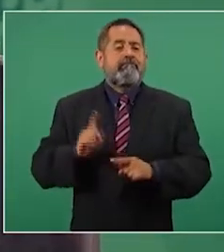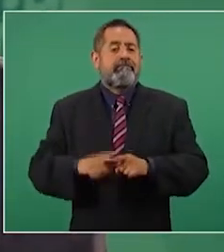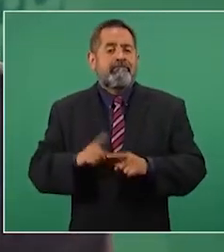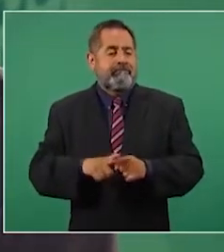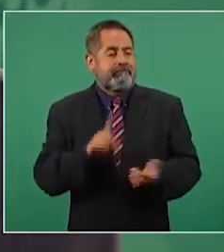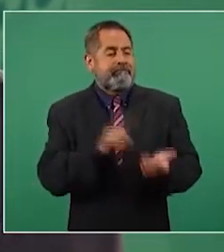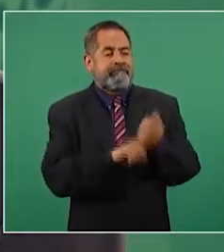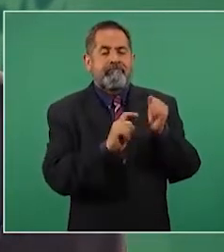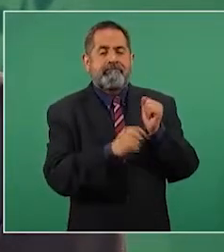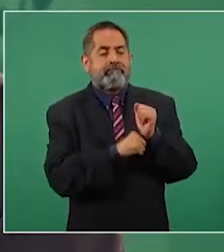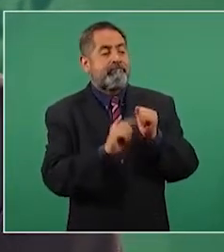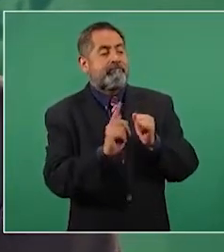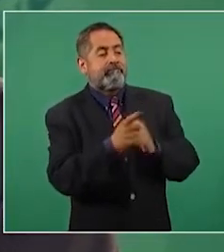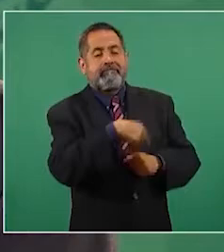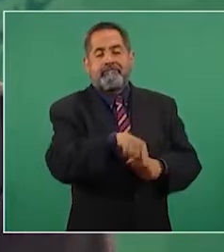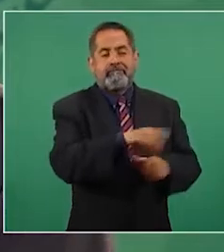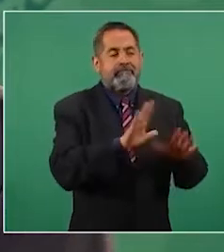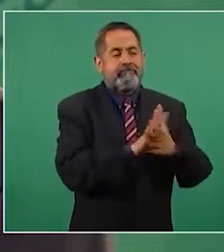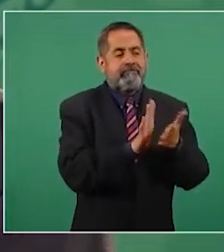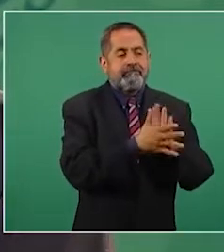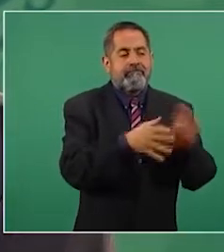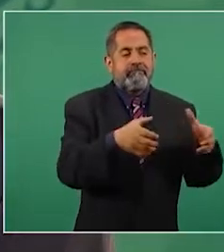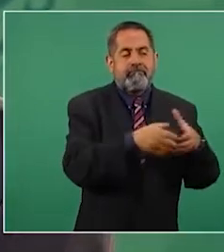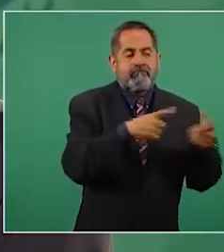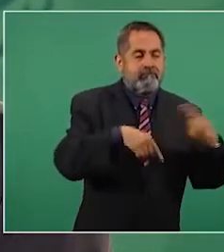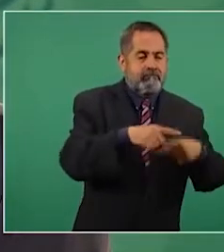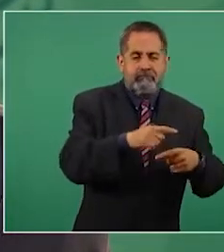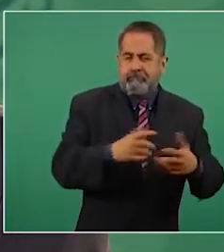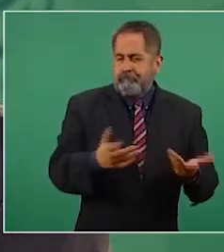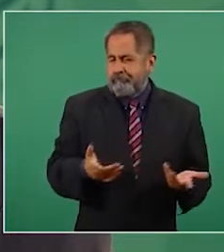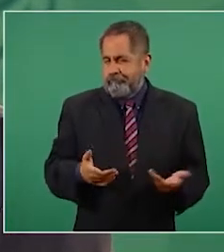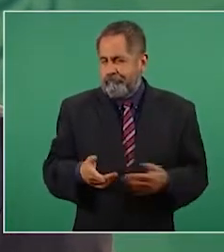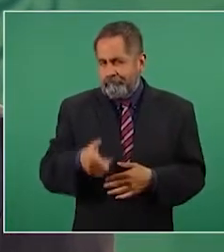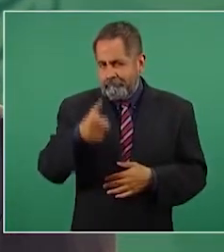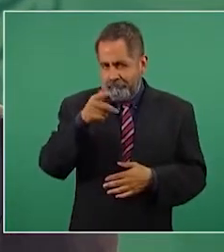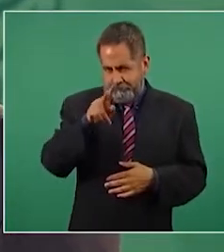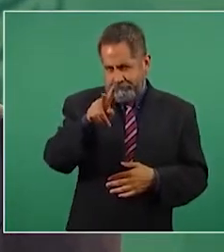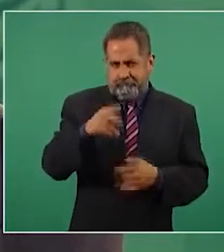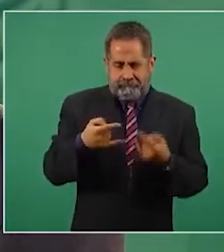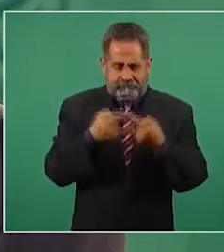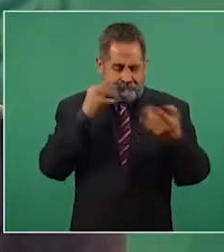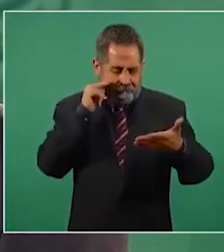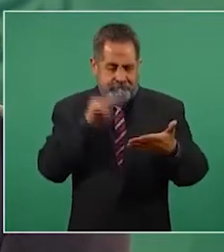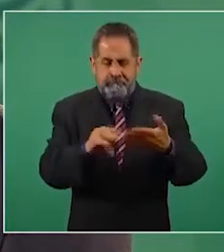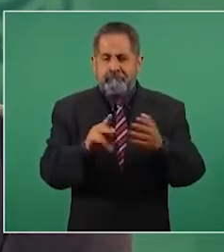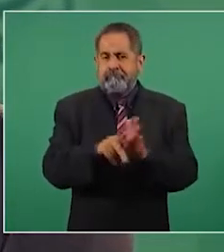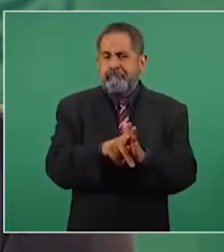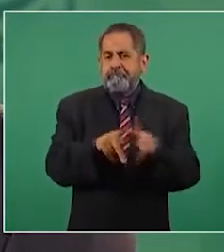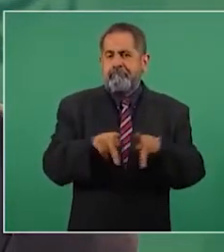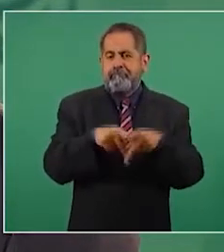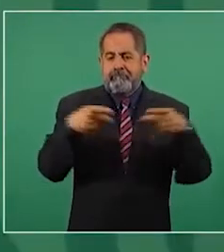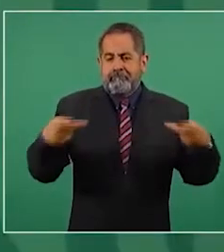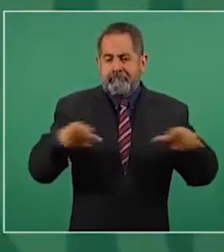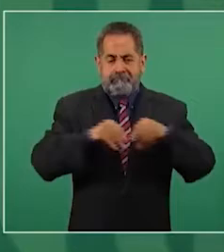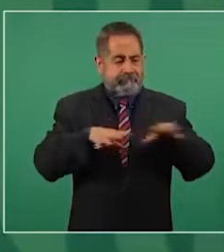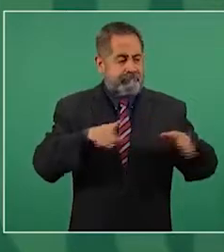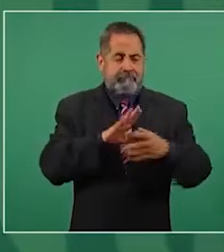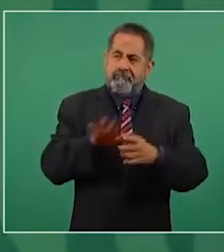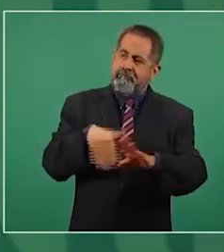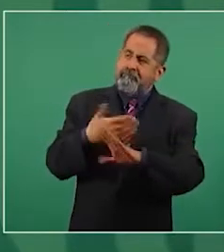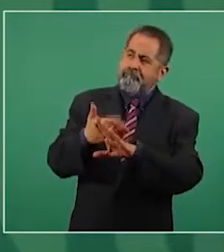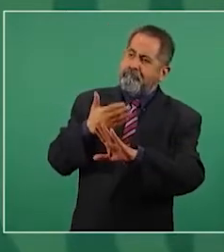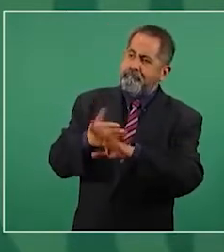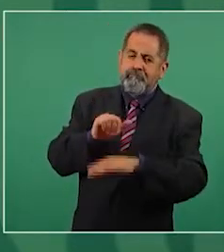Es cosa de revisar la prensa de entonces, toda la campaña en contra del presidente